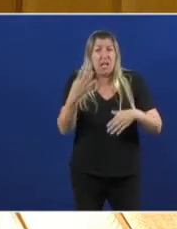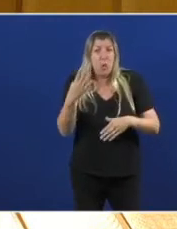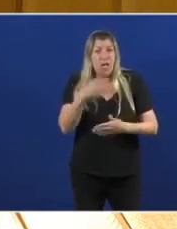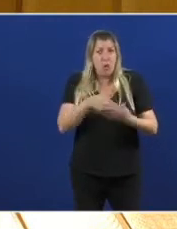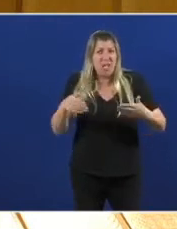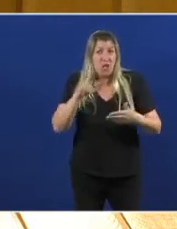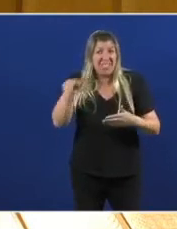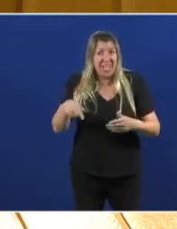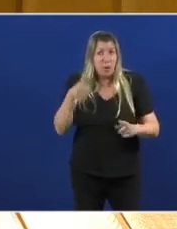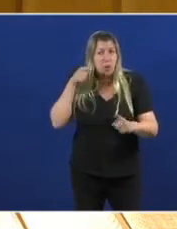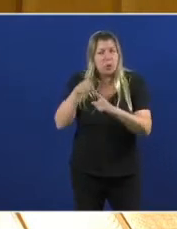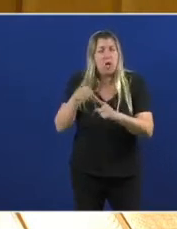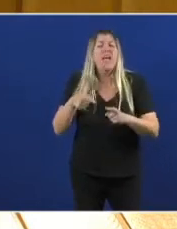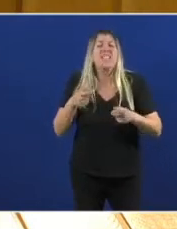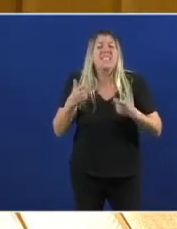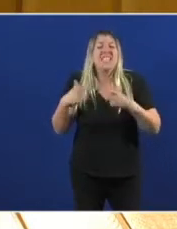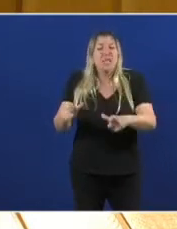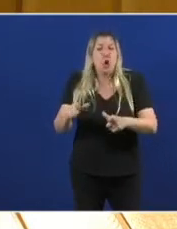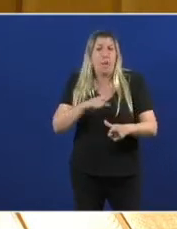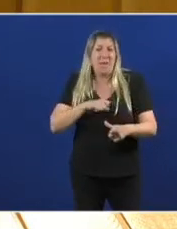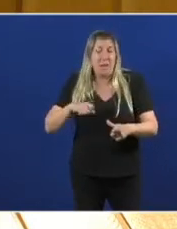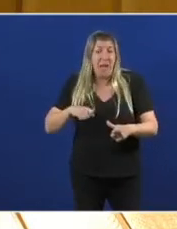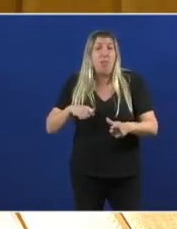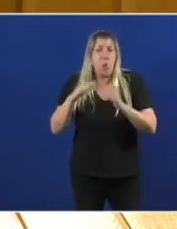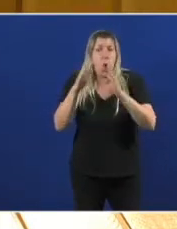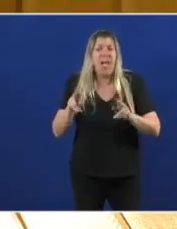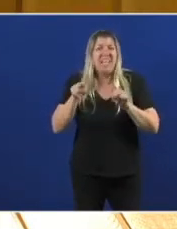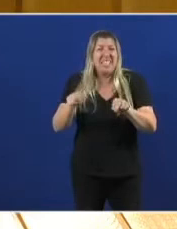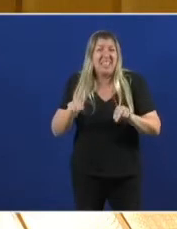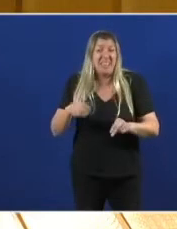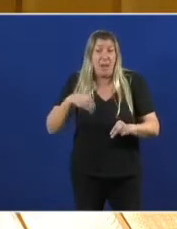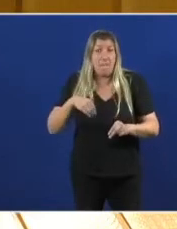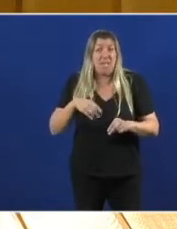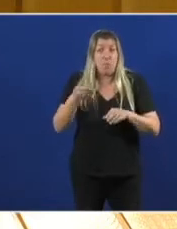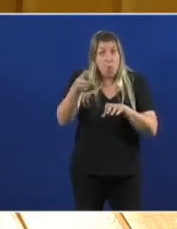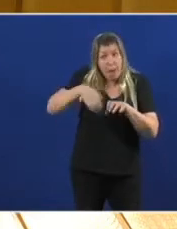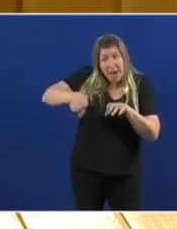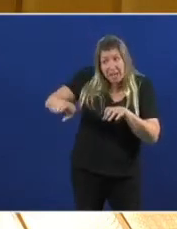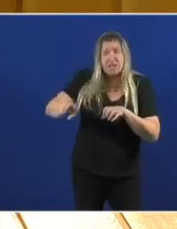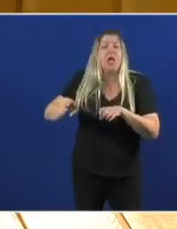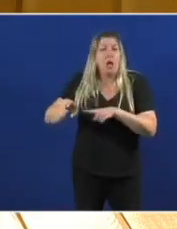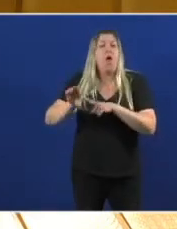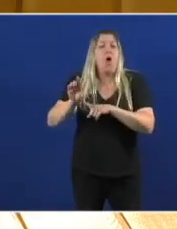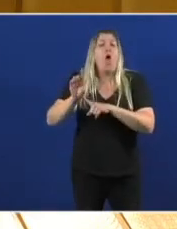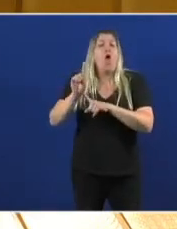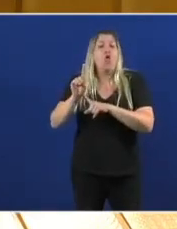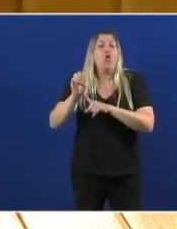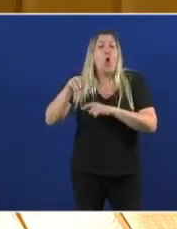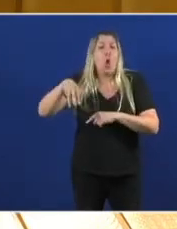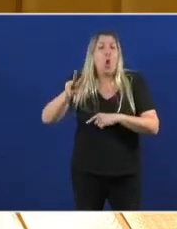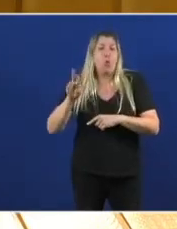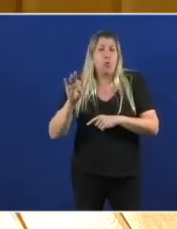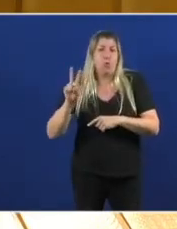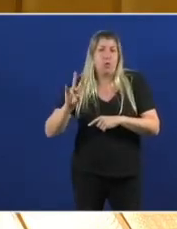privado Das residencias Do que Domus B Se queda Cunha parte Sustanciosa Do pastel Como ve